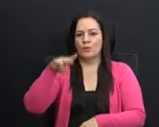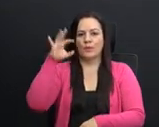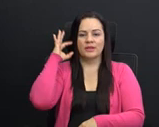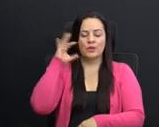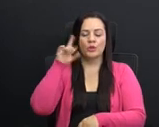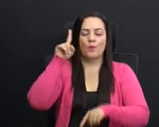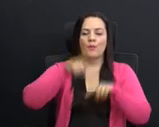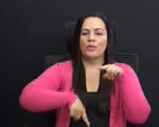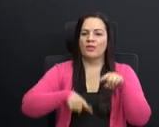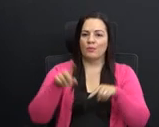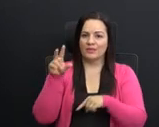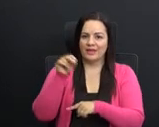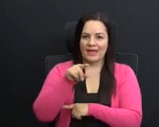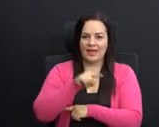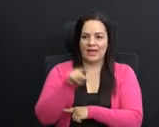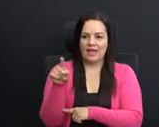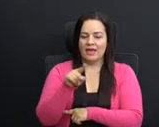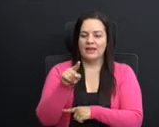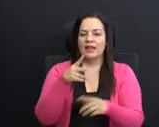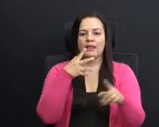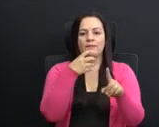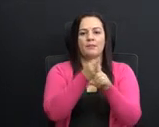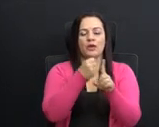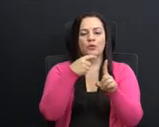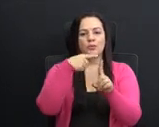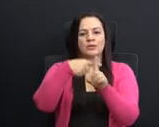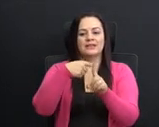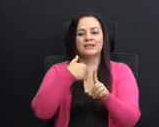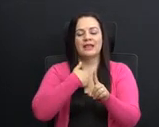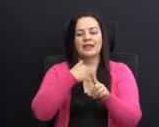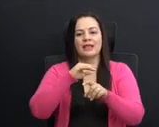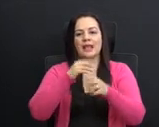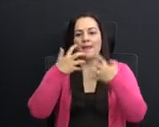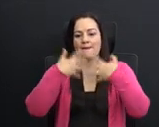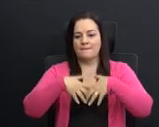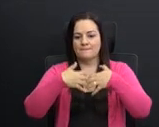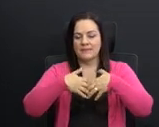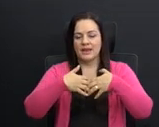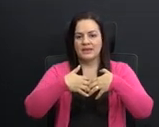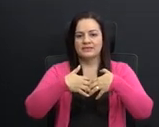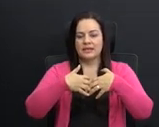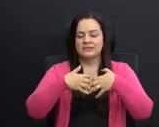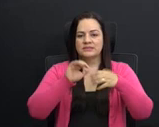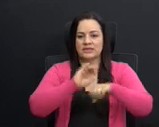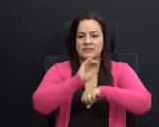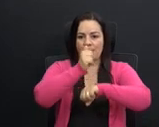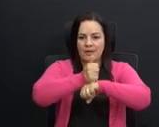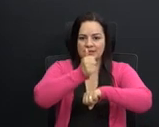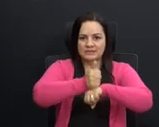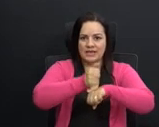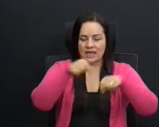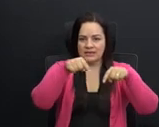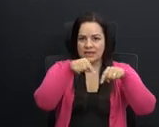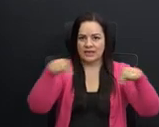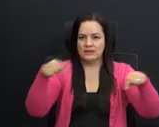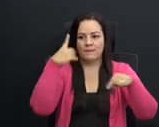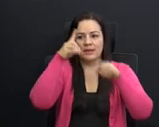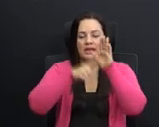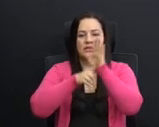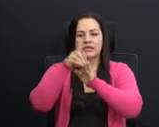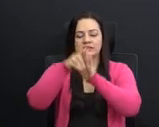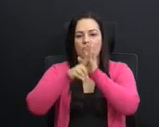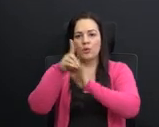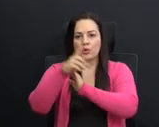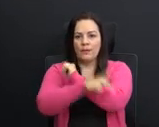positivo que tienen las empresas ubicadas en este régimen para el desarrollo del país. Algunos cuestionaron el